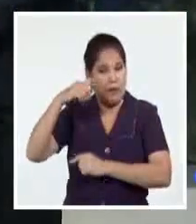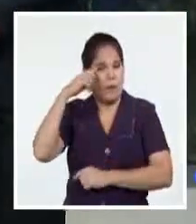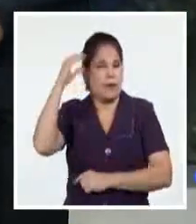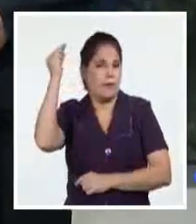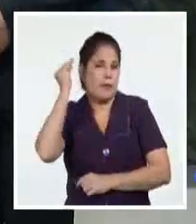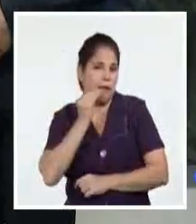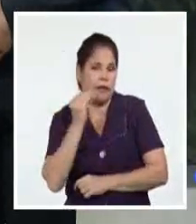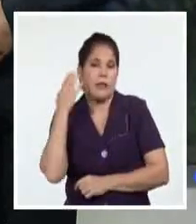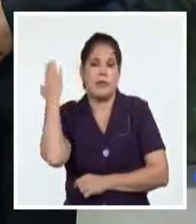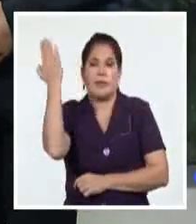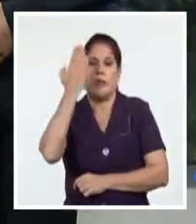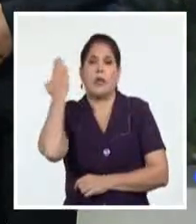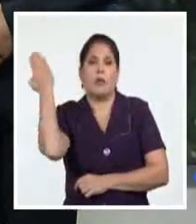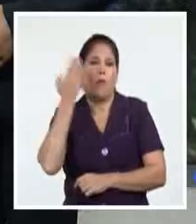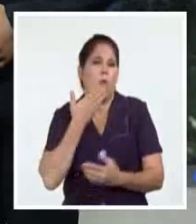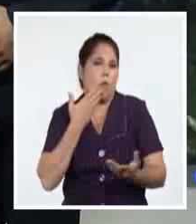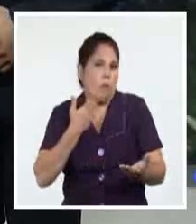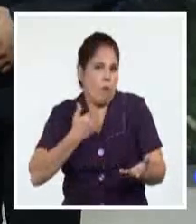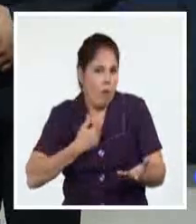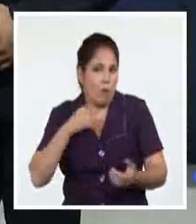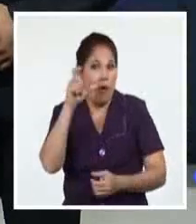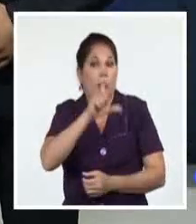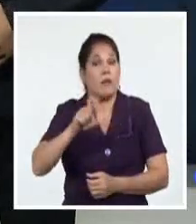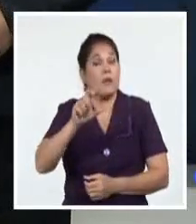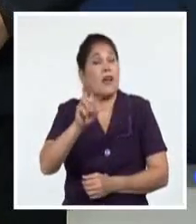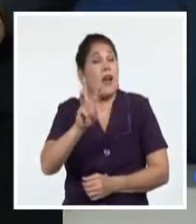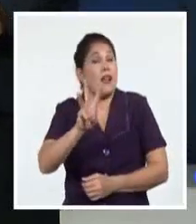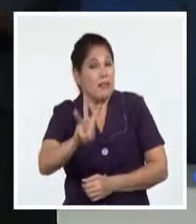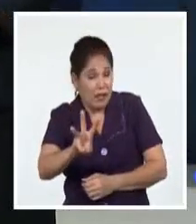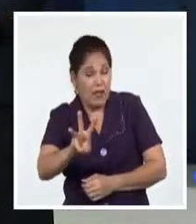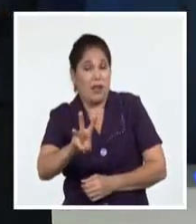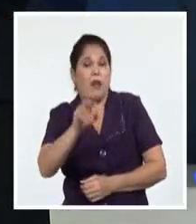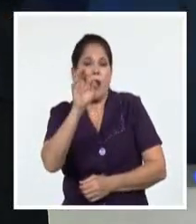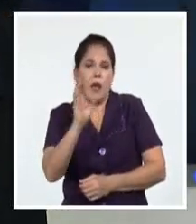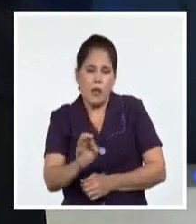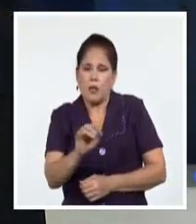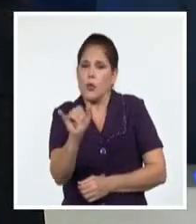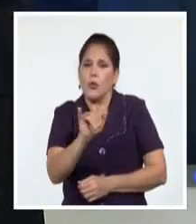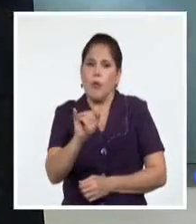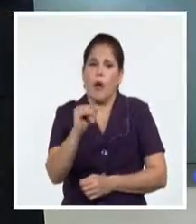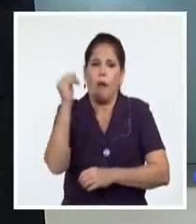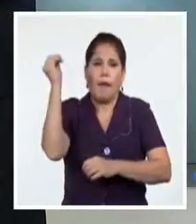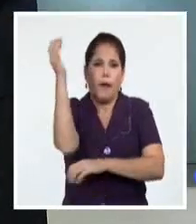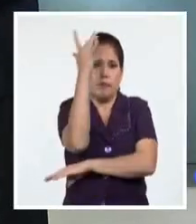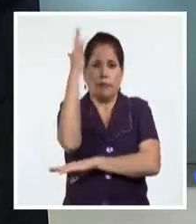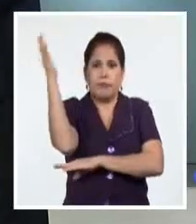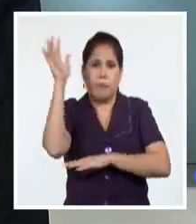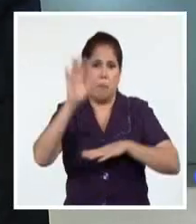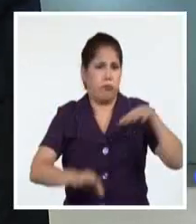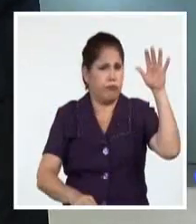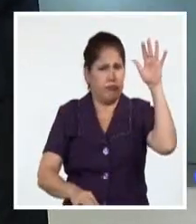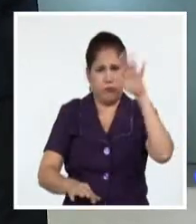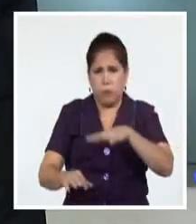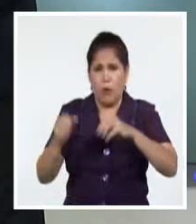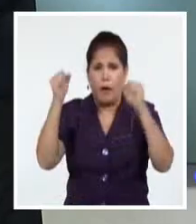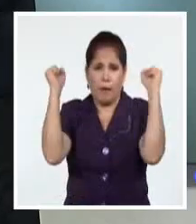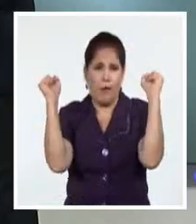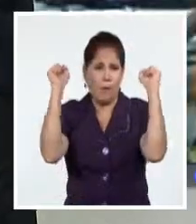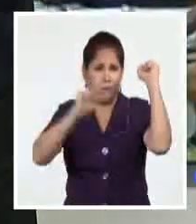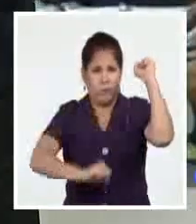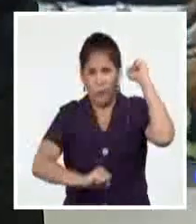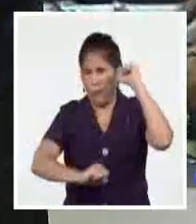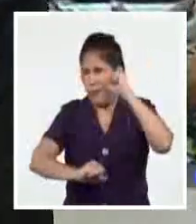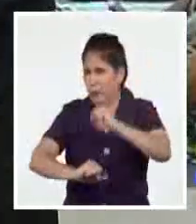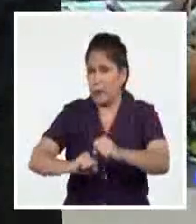impacto de un ciclón tropical que con categoría 3 dejó su marca en la fisonomía de la más occidental de las provincias cubanas.